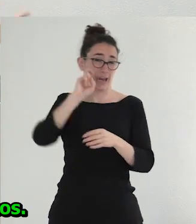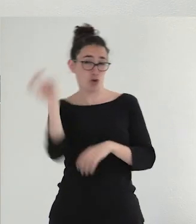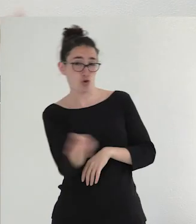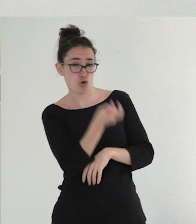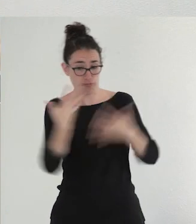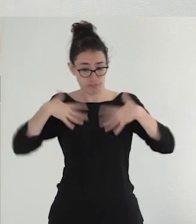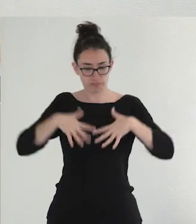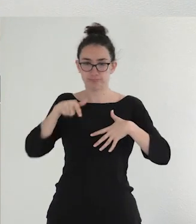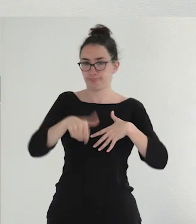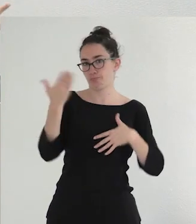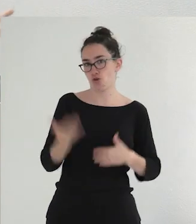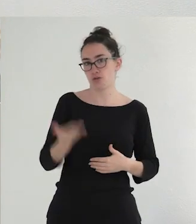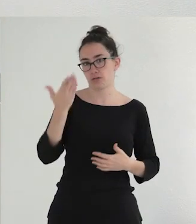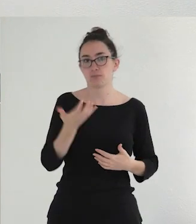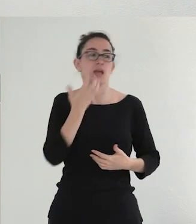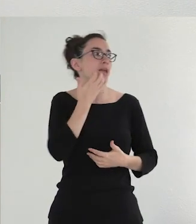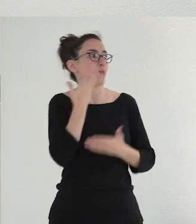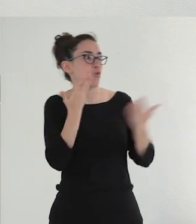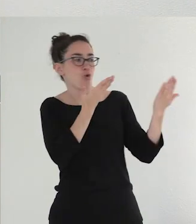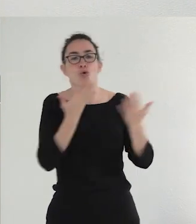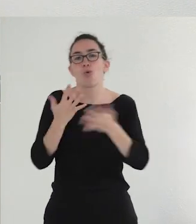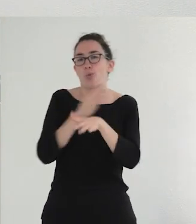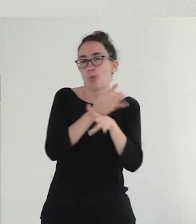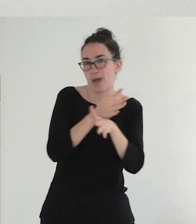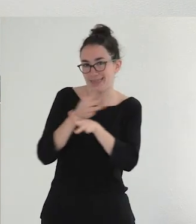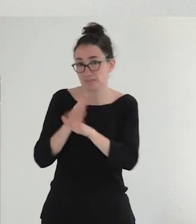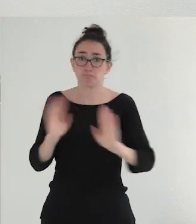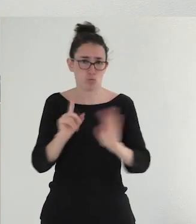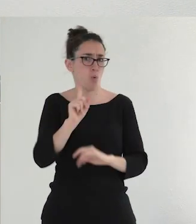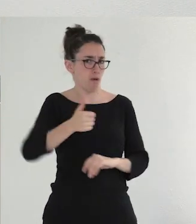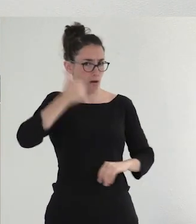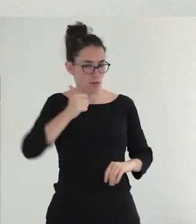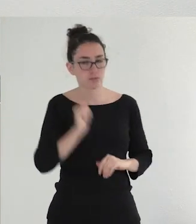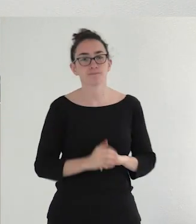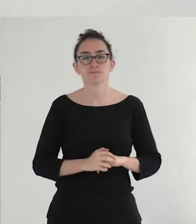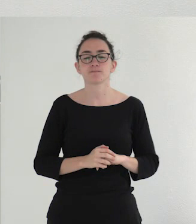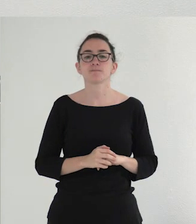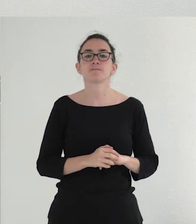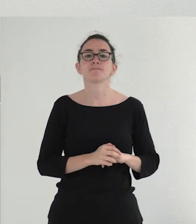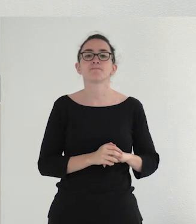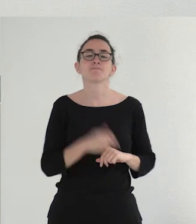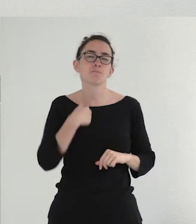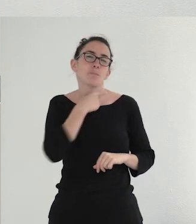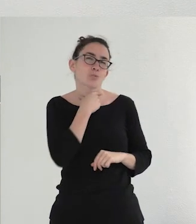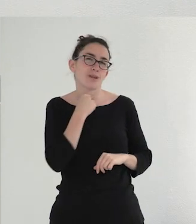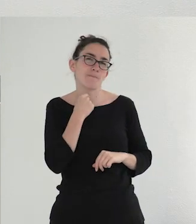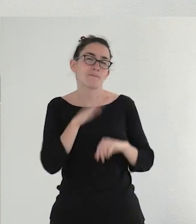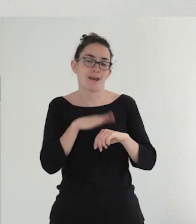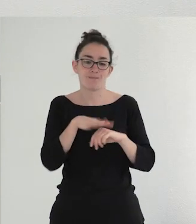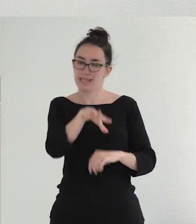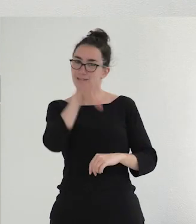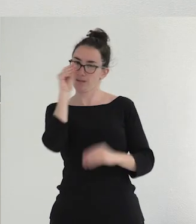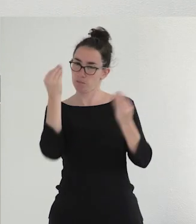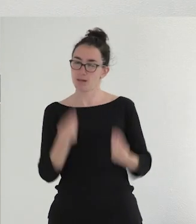paradigmáticos, aquí como un ejemplo de los juguetes, pero no solo. Y a mí me gusta pensar, para intentar interpretarlo, que